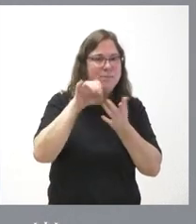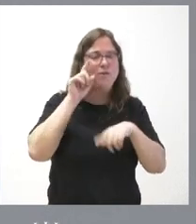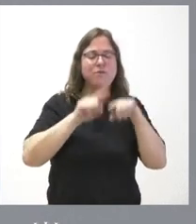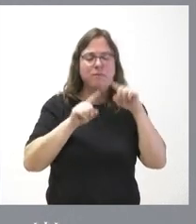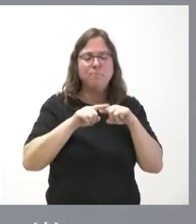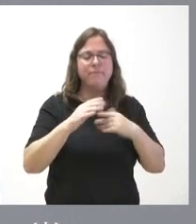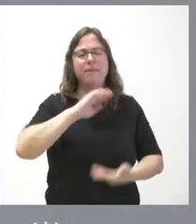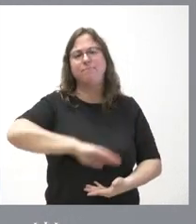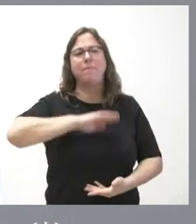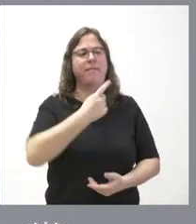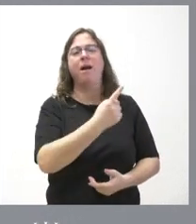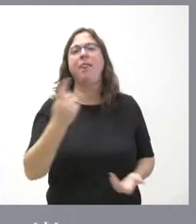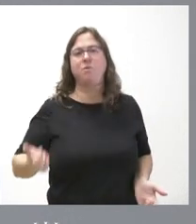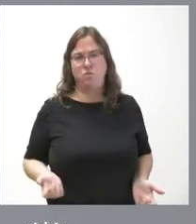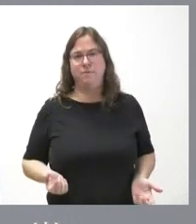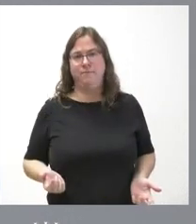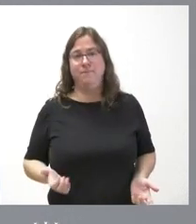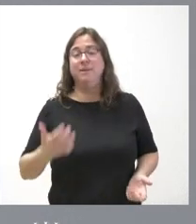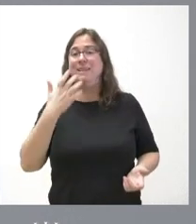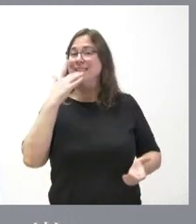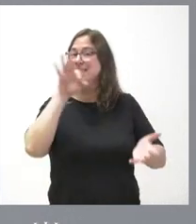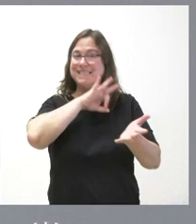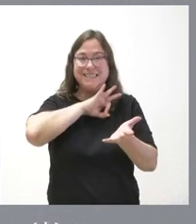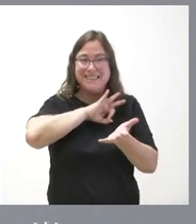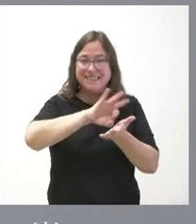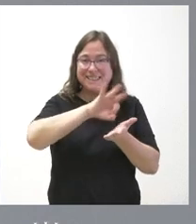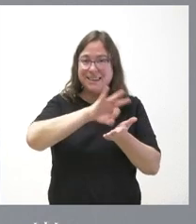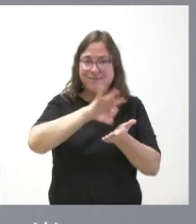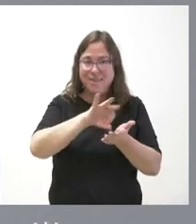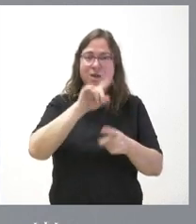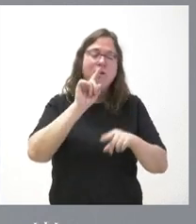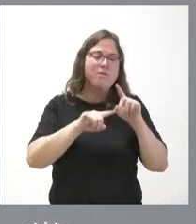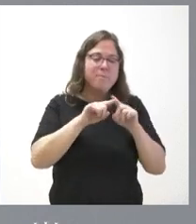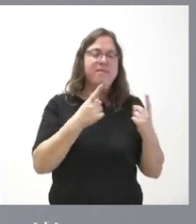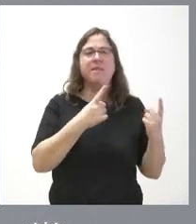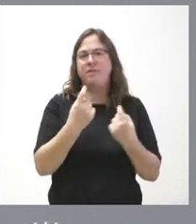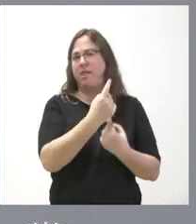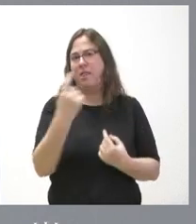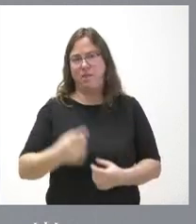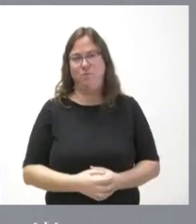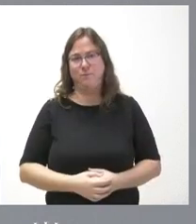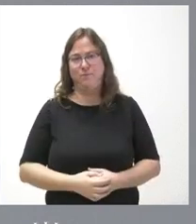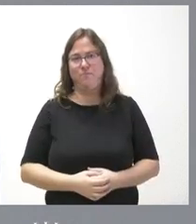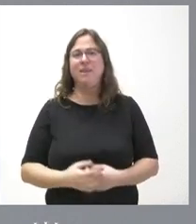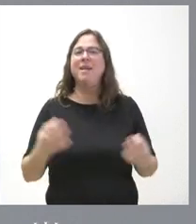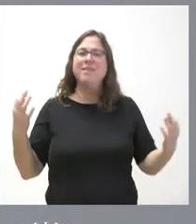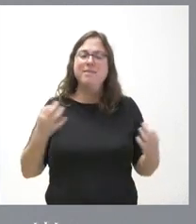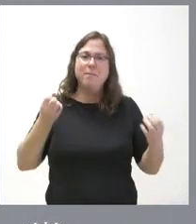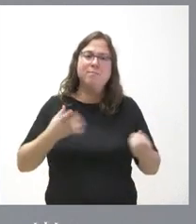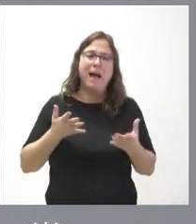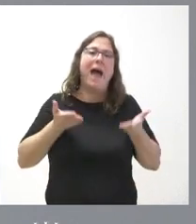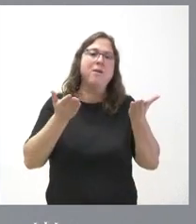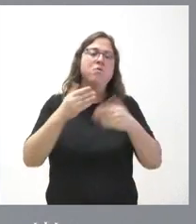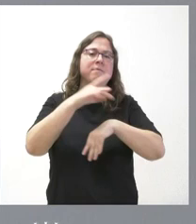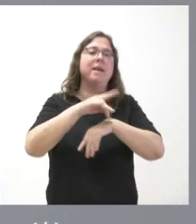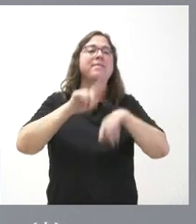contributiva de cada cual no los servicios tienen que recibirse en función de las necesidades de cada cual se tiene que recibir la necesidad sanitaria en función de